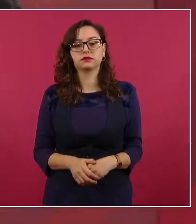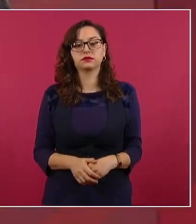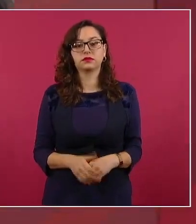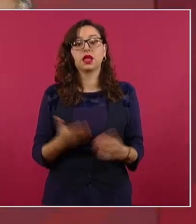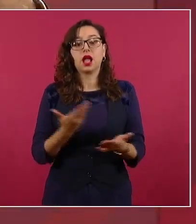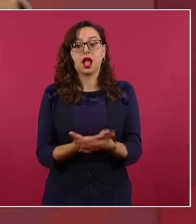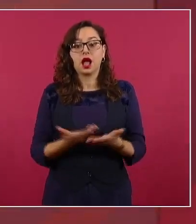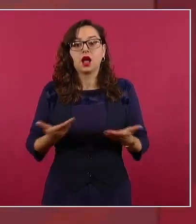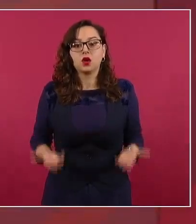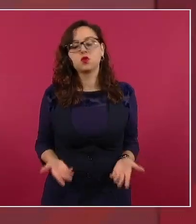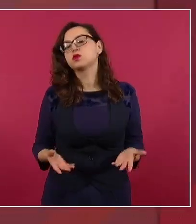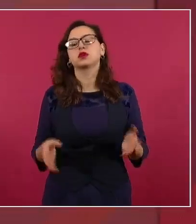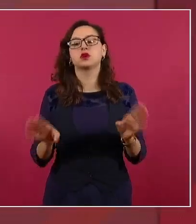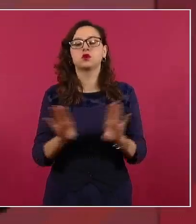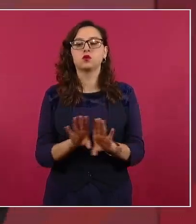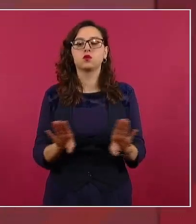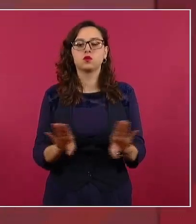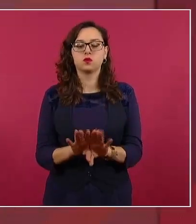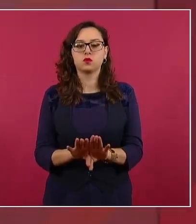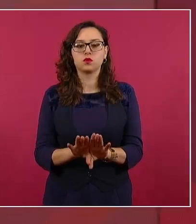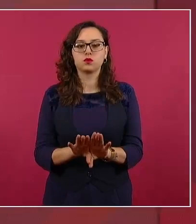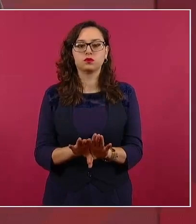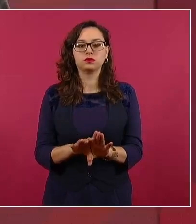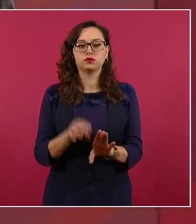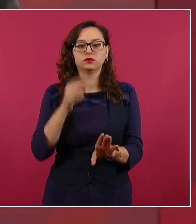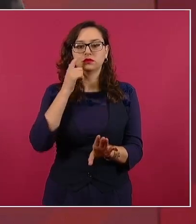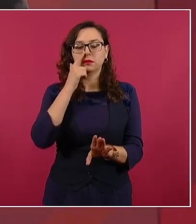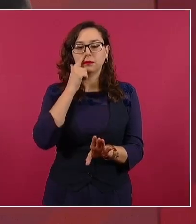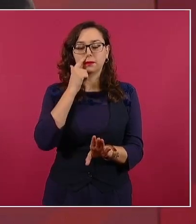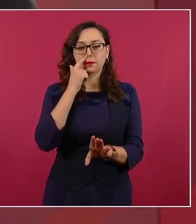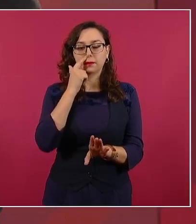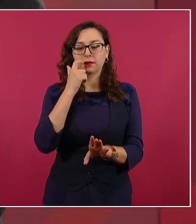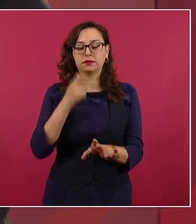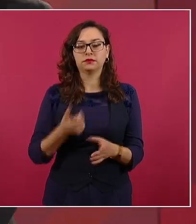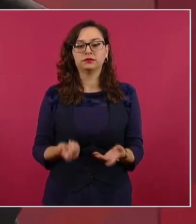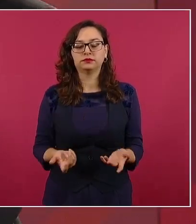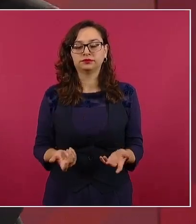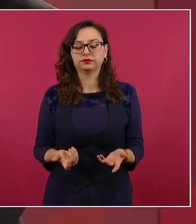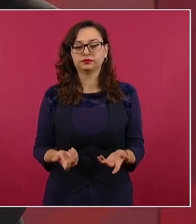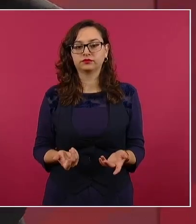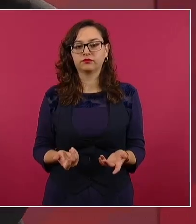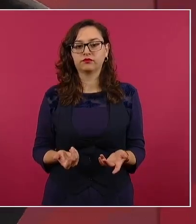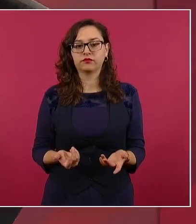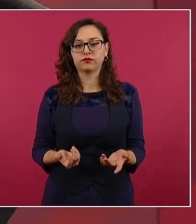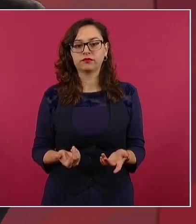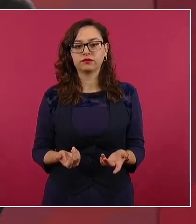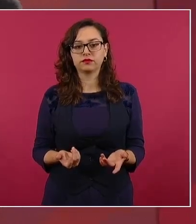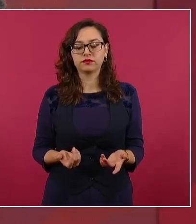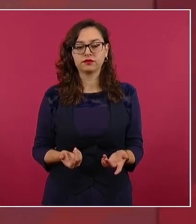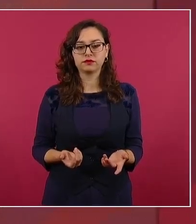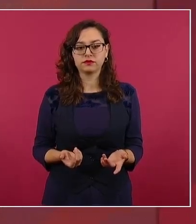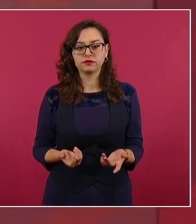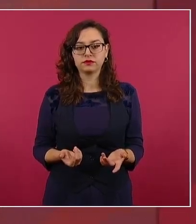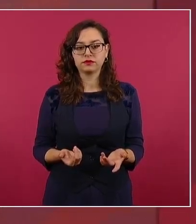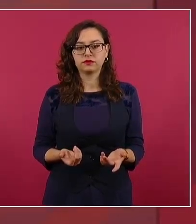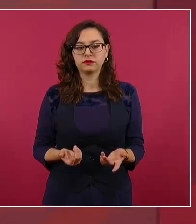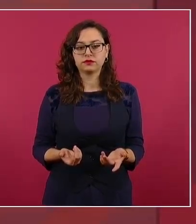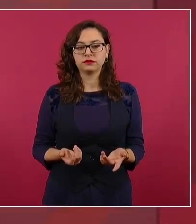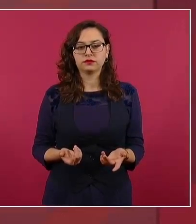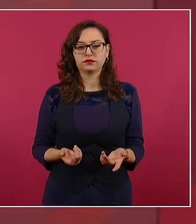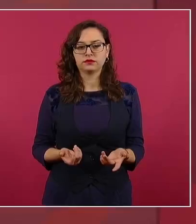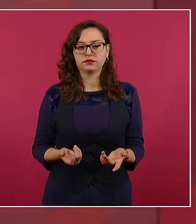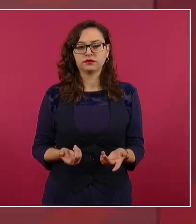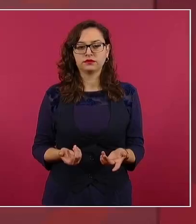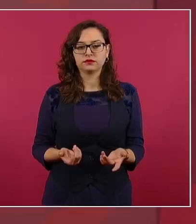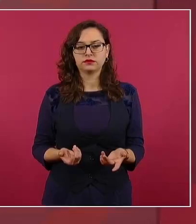esta red, que además es una red para